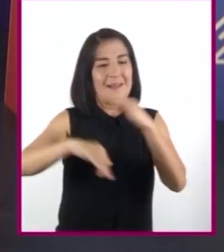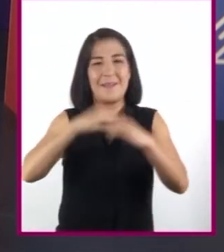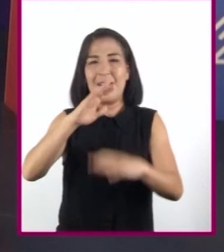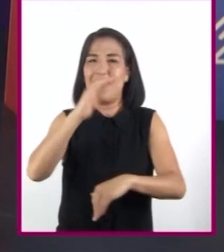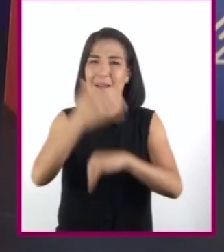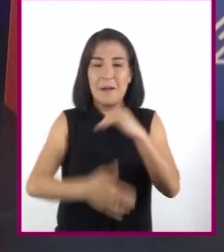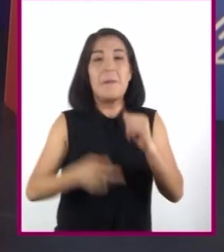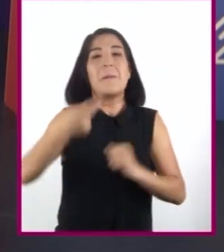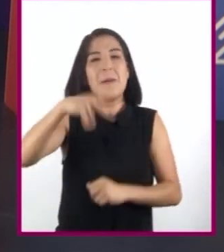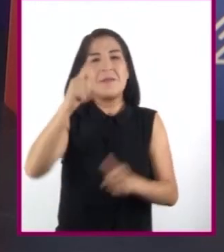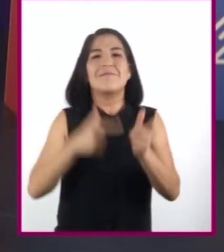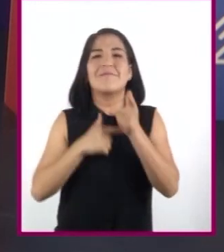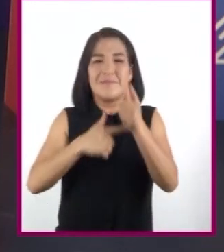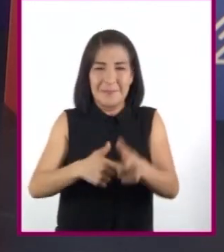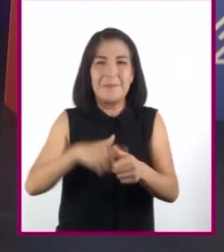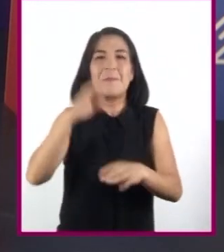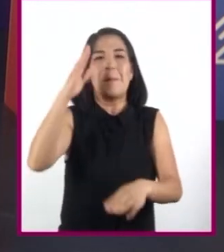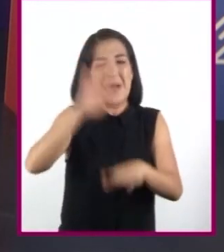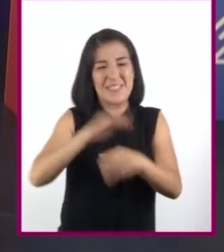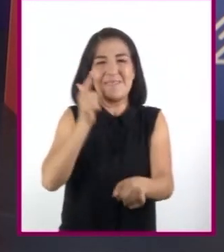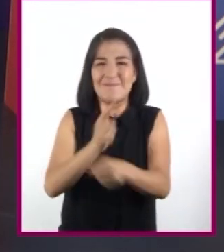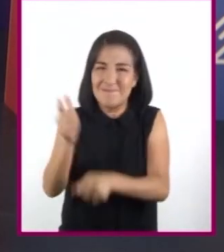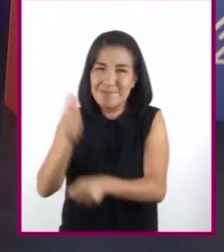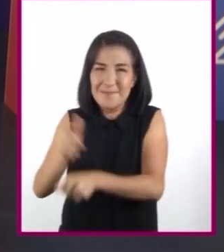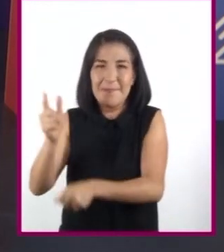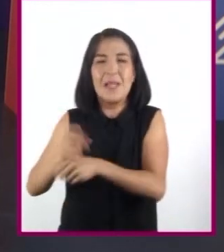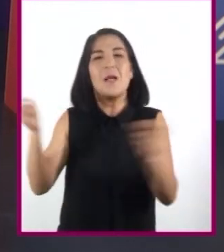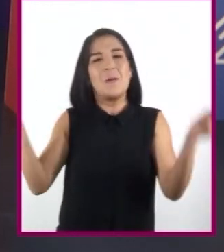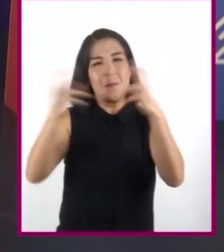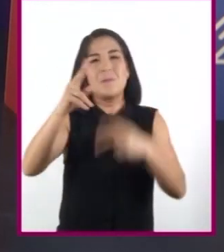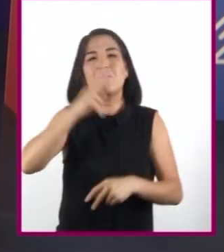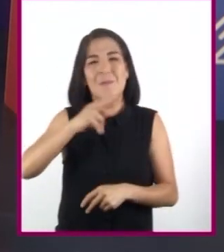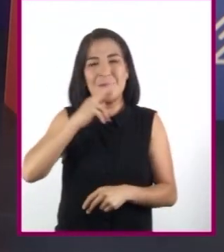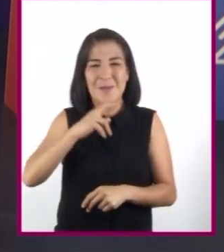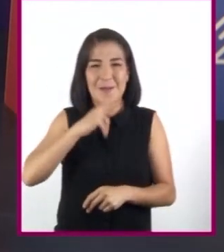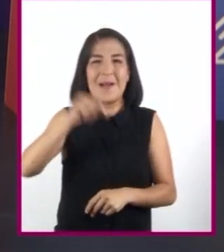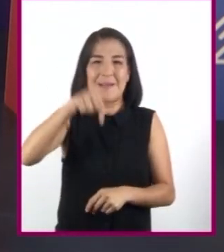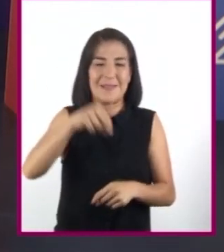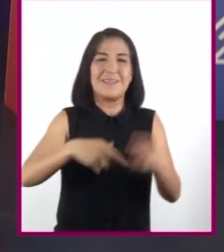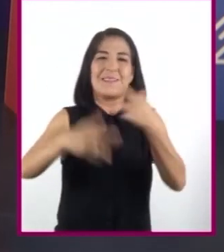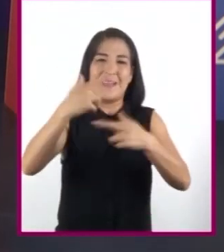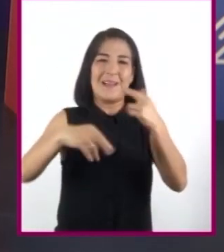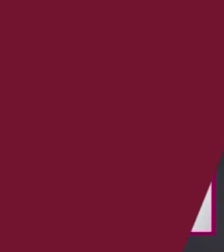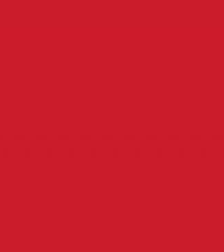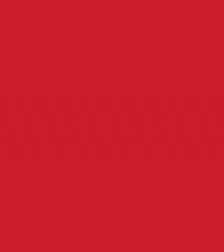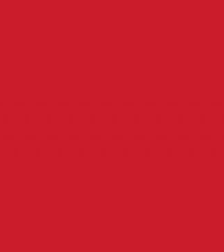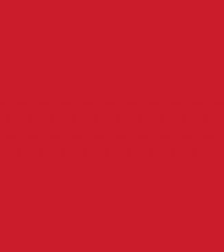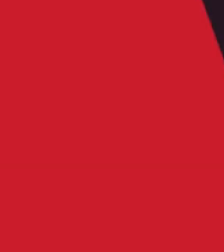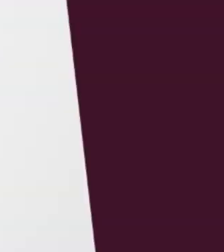hoy, pero aún nos queda mucho por descubrir, así que nos vemos pronto aquí en Regreso a Clases. Hasta pronto.